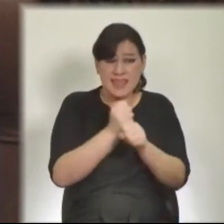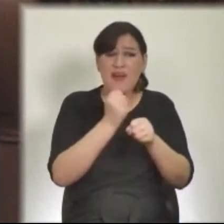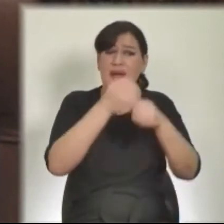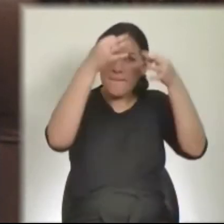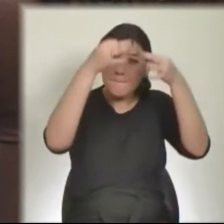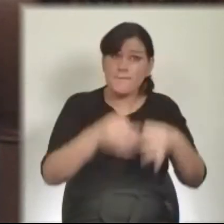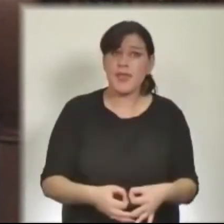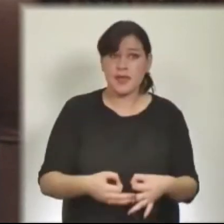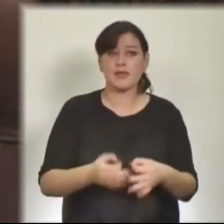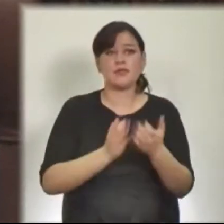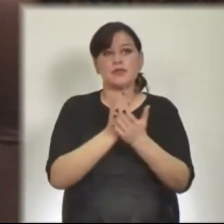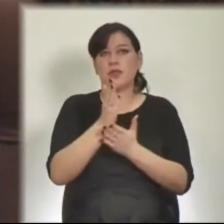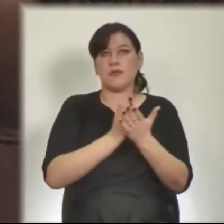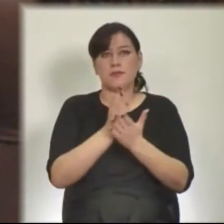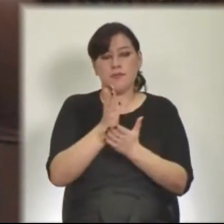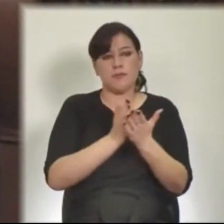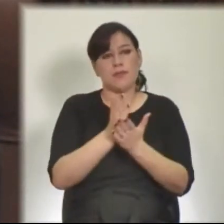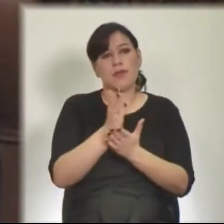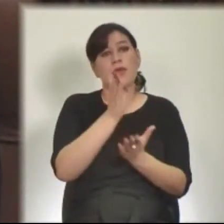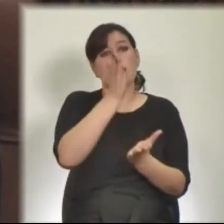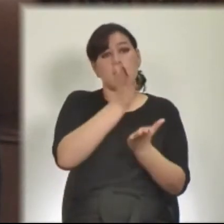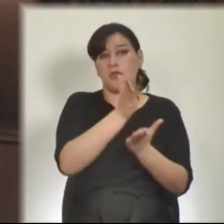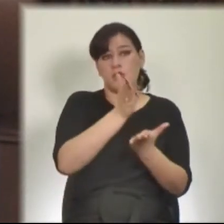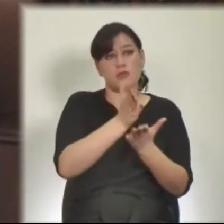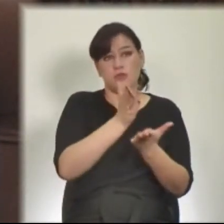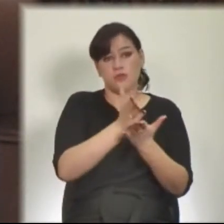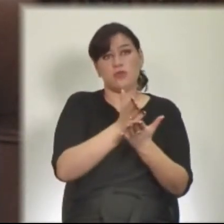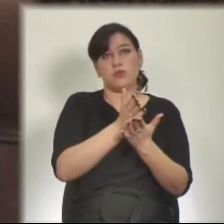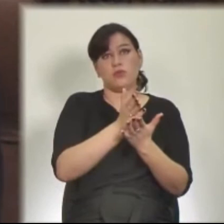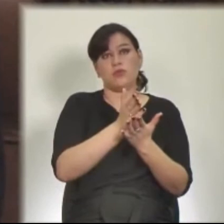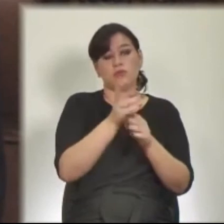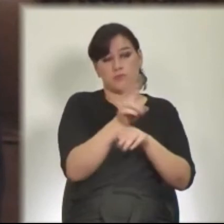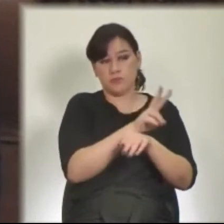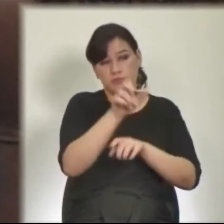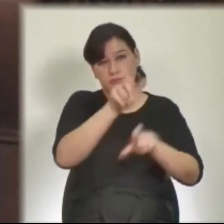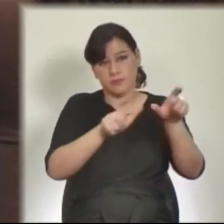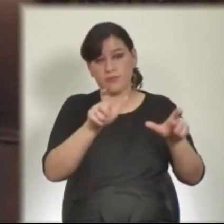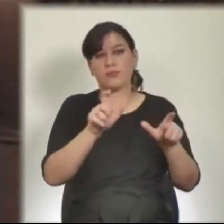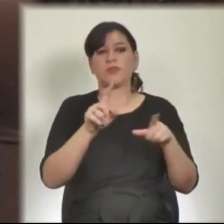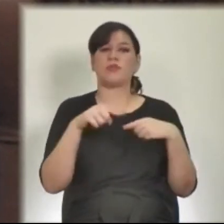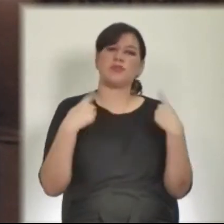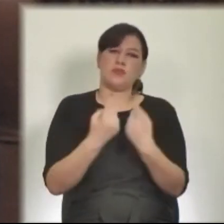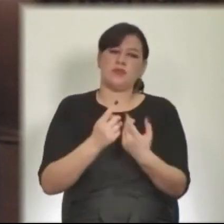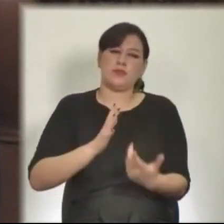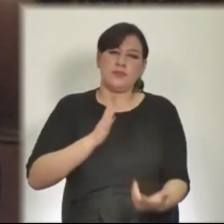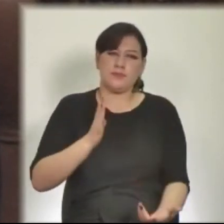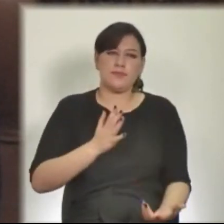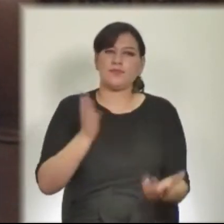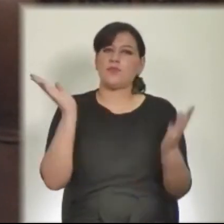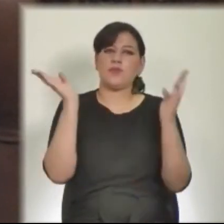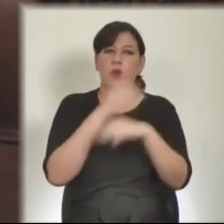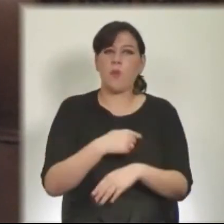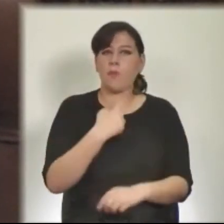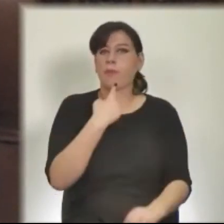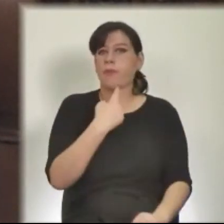anteponiendo los derechos y las garantías ciudadanas. Señora Presidenta, no podemos anestesiar nuestra capacidad